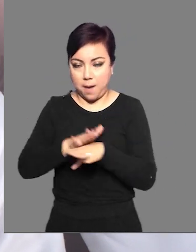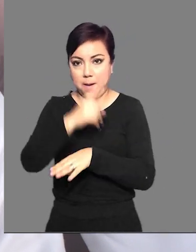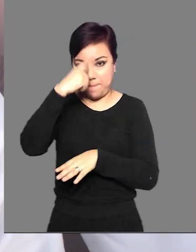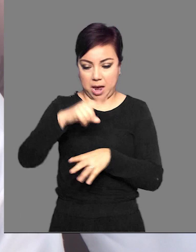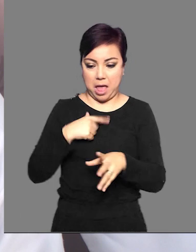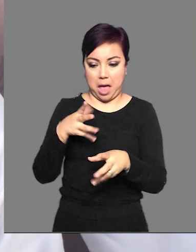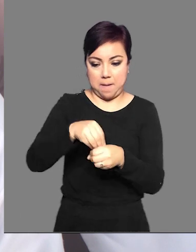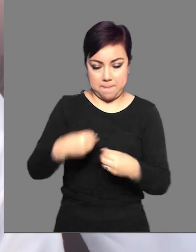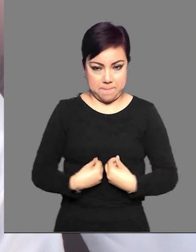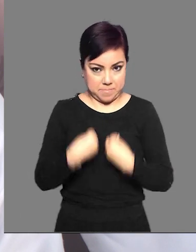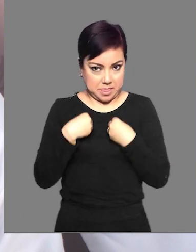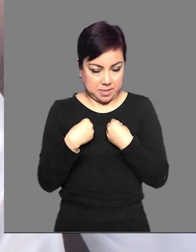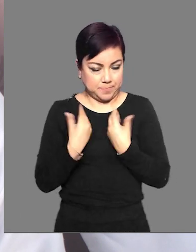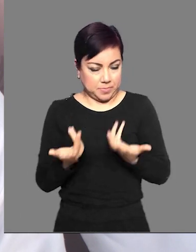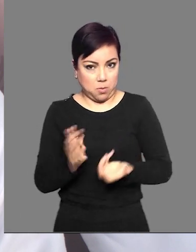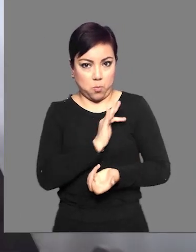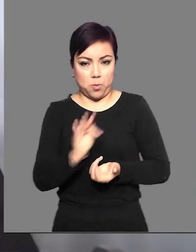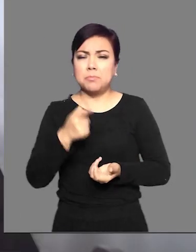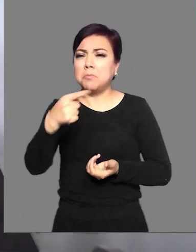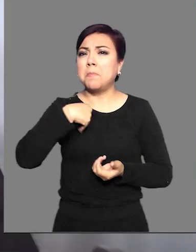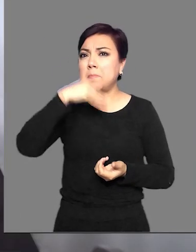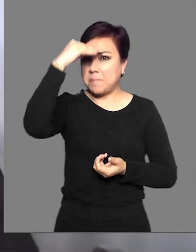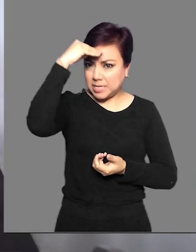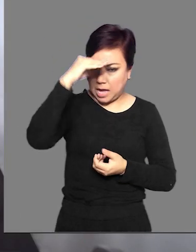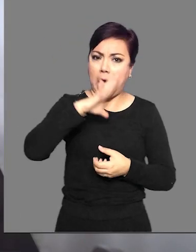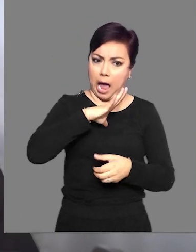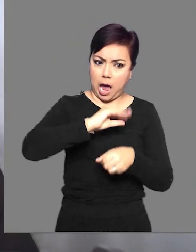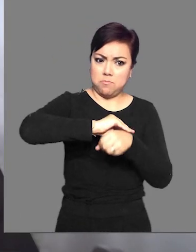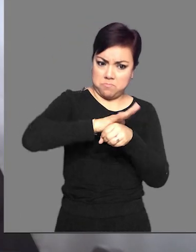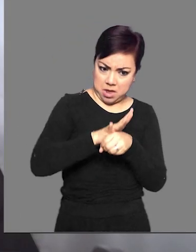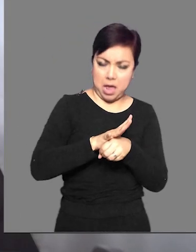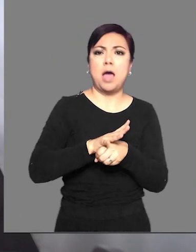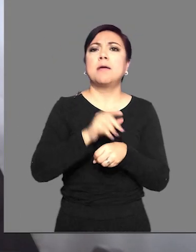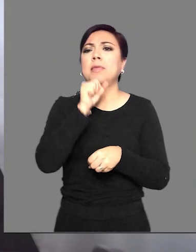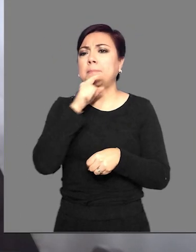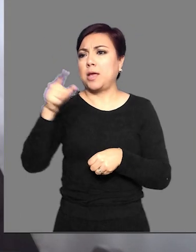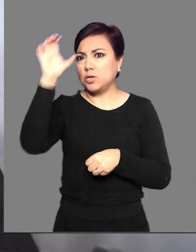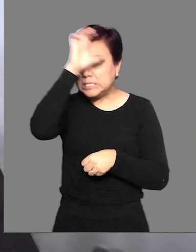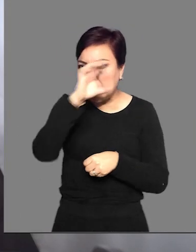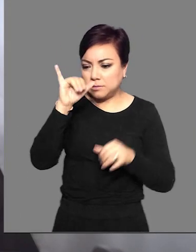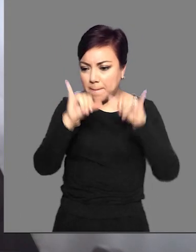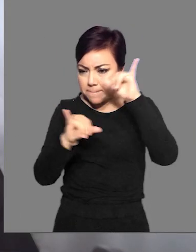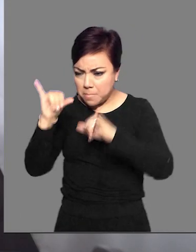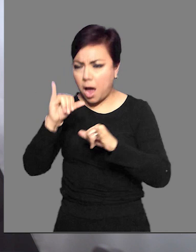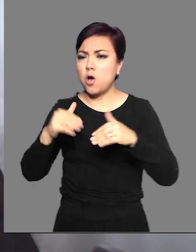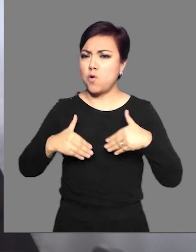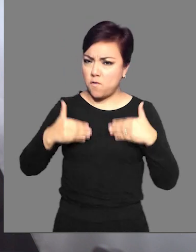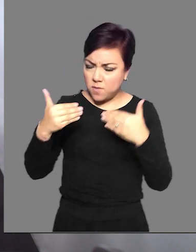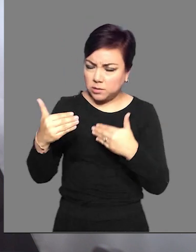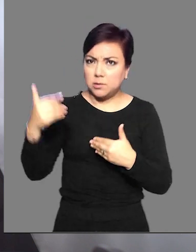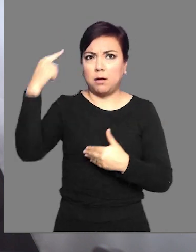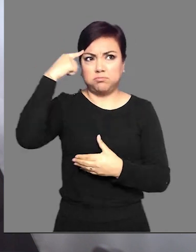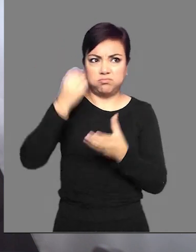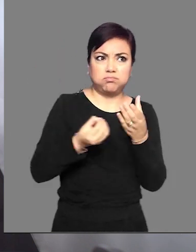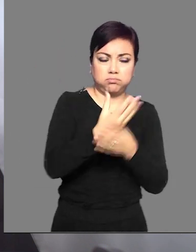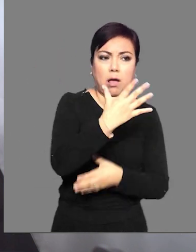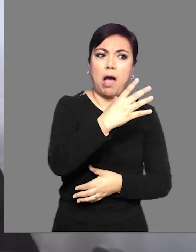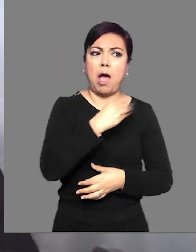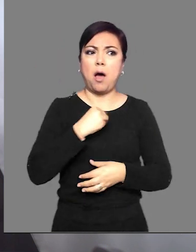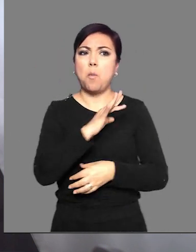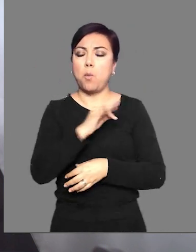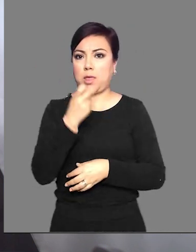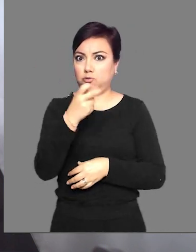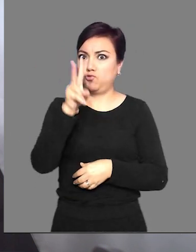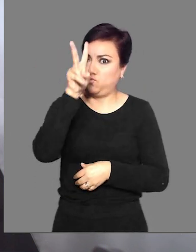estos momentos. Como aceptar que la pandemia existe, confiar en la ciencia y asumir que el riesgo de contagiarte